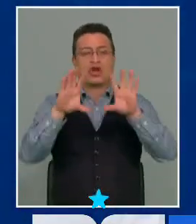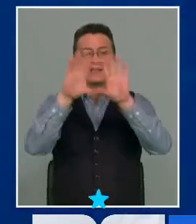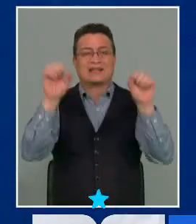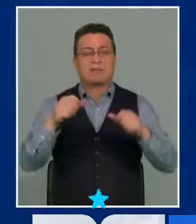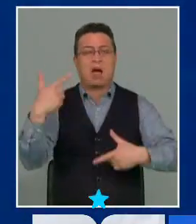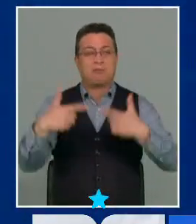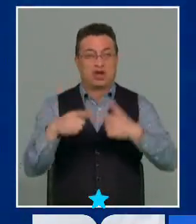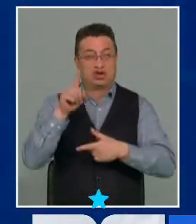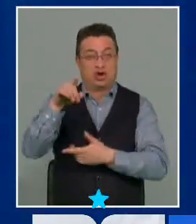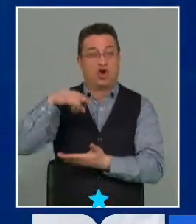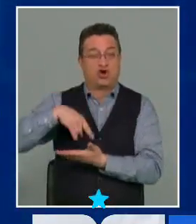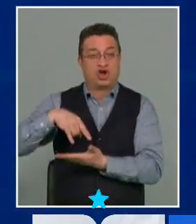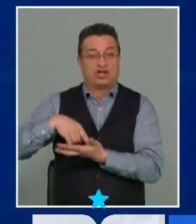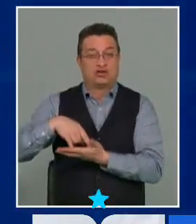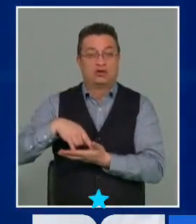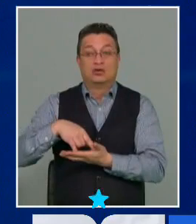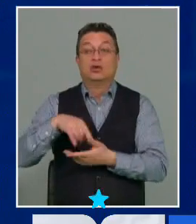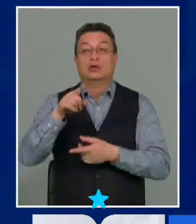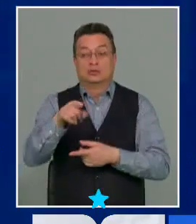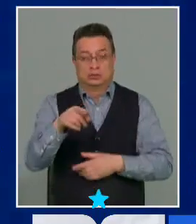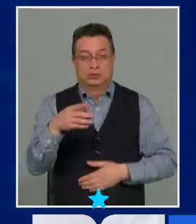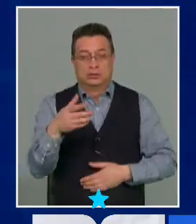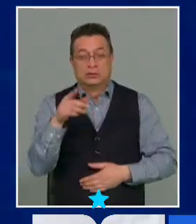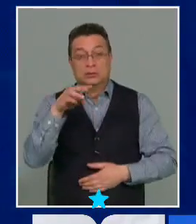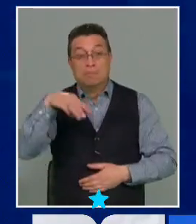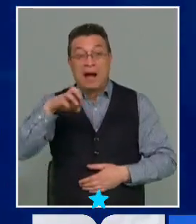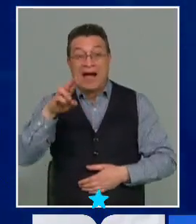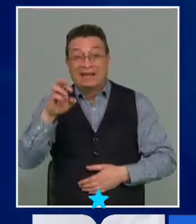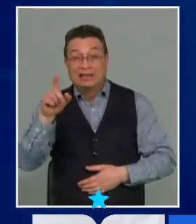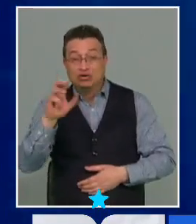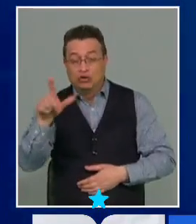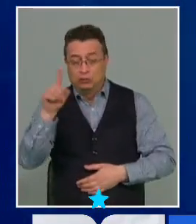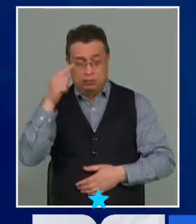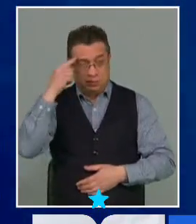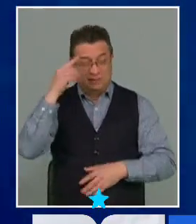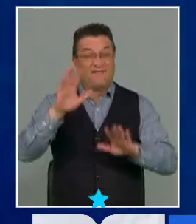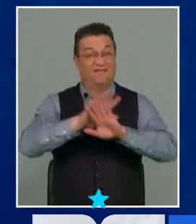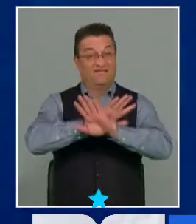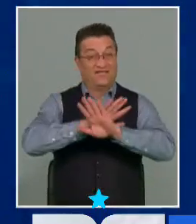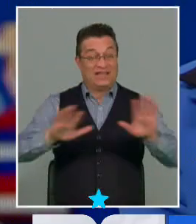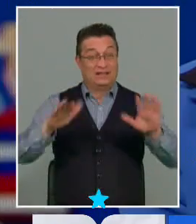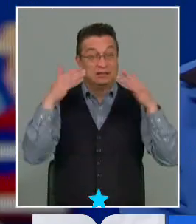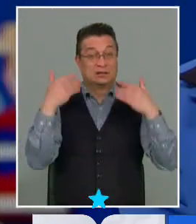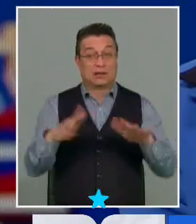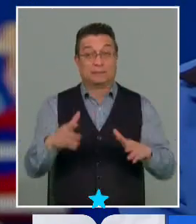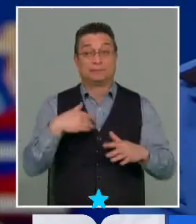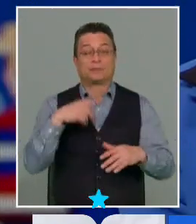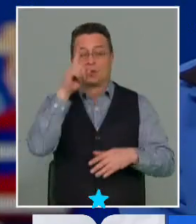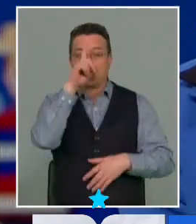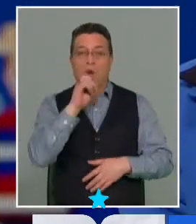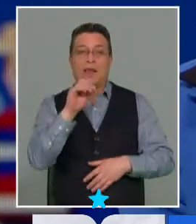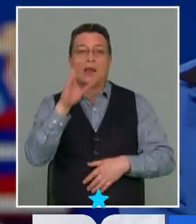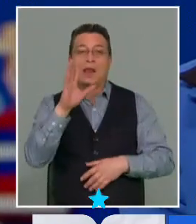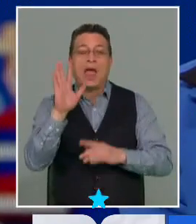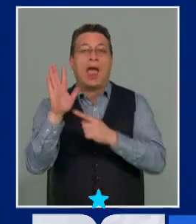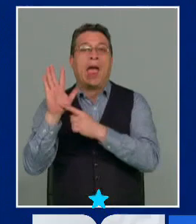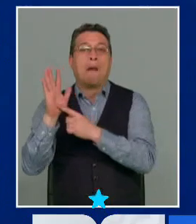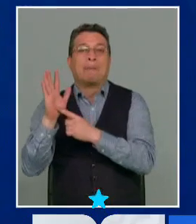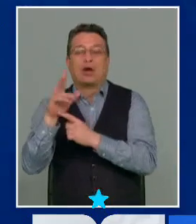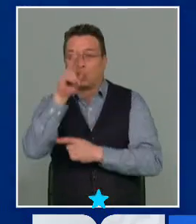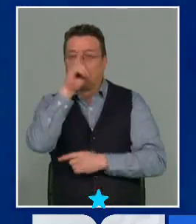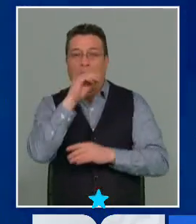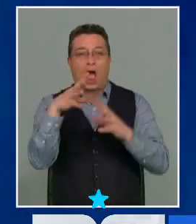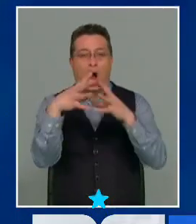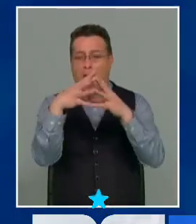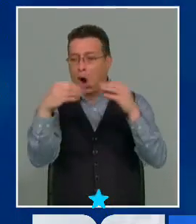especialmente del Congreso. Marisol Tomás, voy primero con Marisol. ¿Se termina, a tu juicio, lo que es el efecto espejo que tiene actualmente el